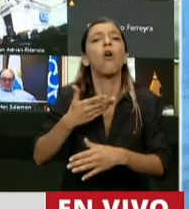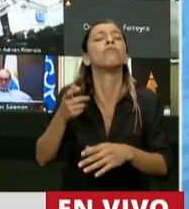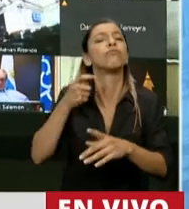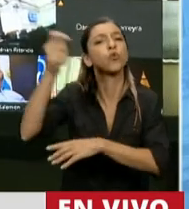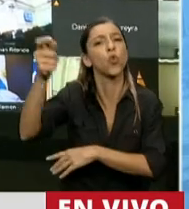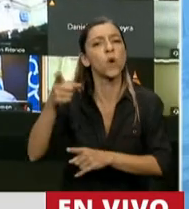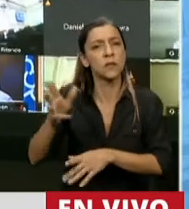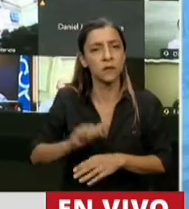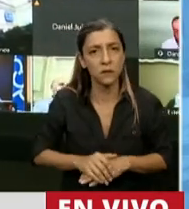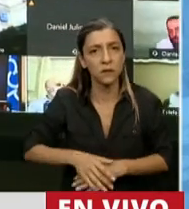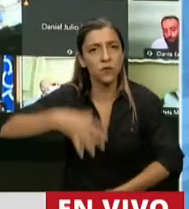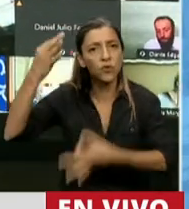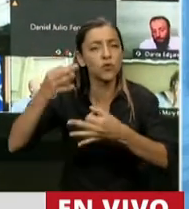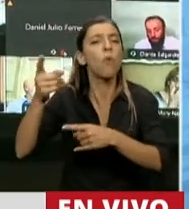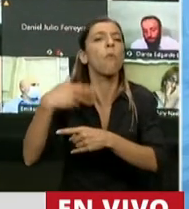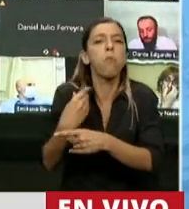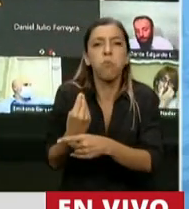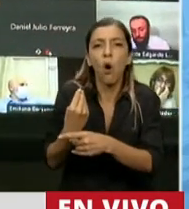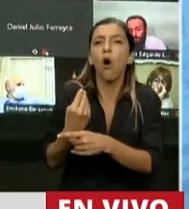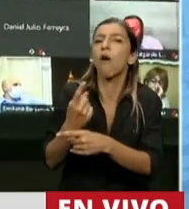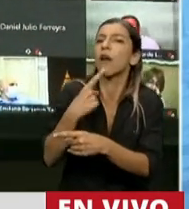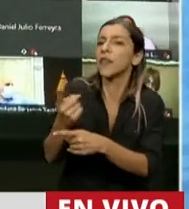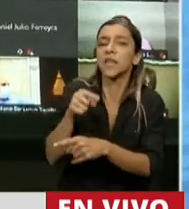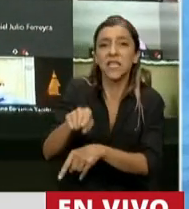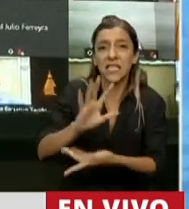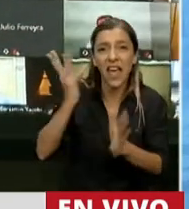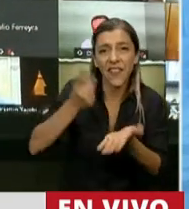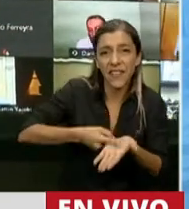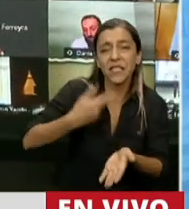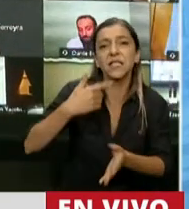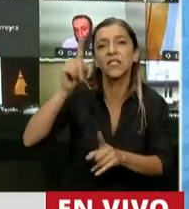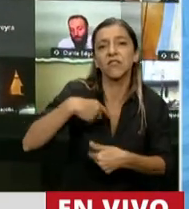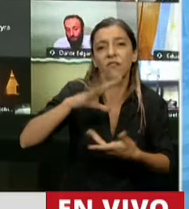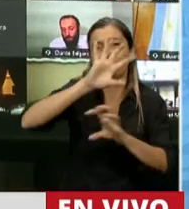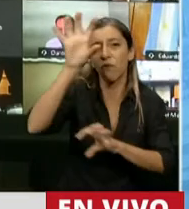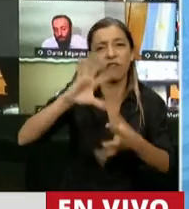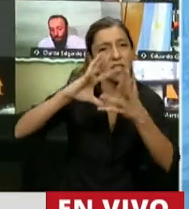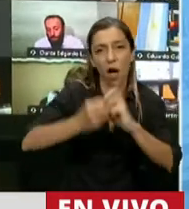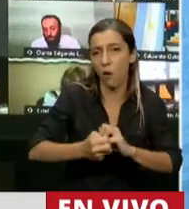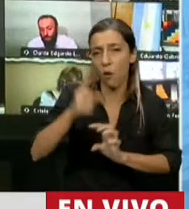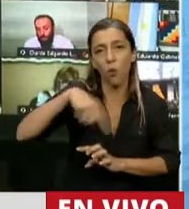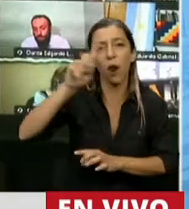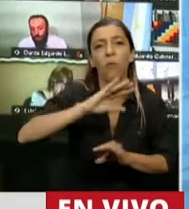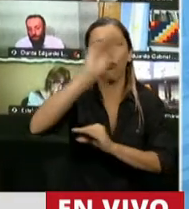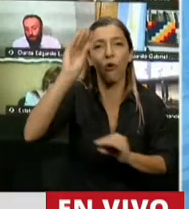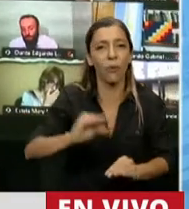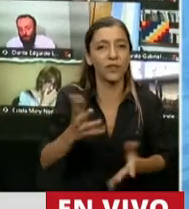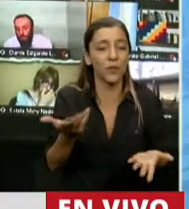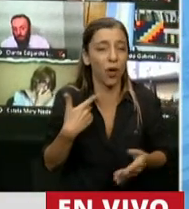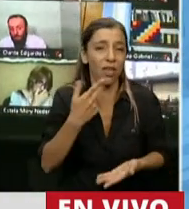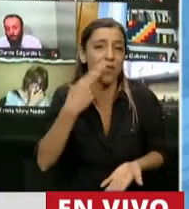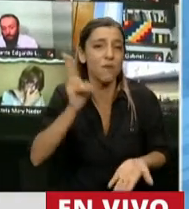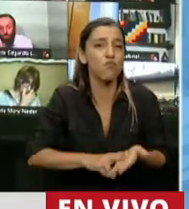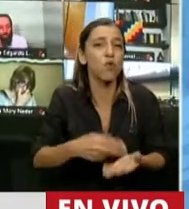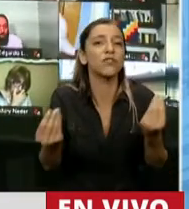esa decisión afectaba los ingresos de coparticipación de sus provincias porque eran recursos o eran impuestos